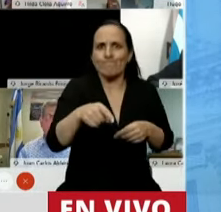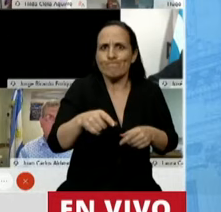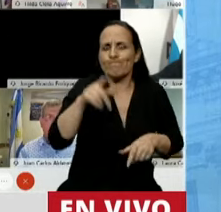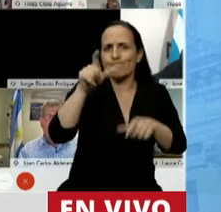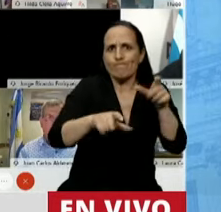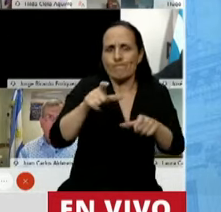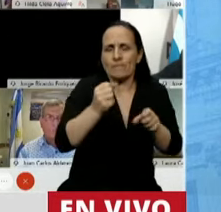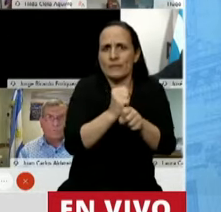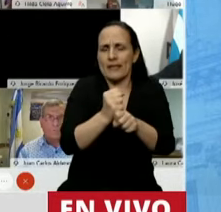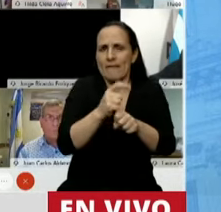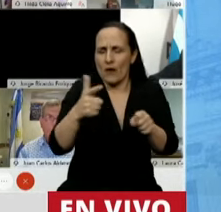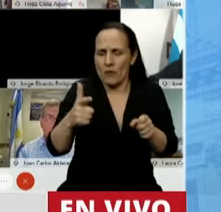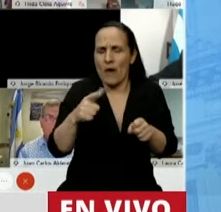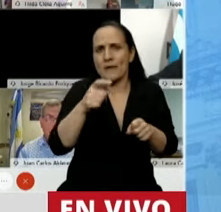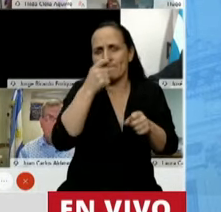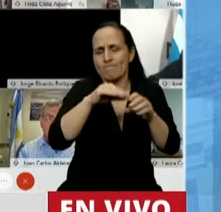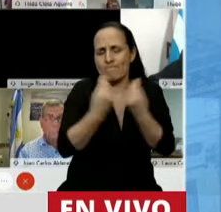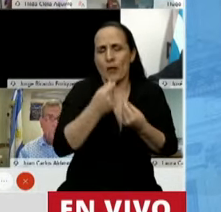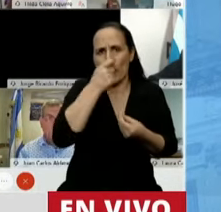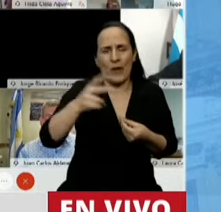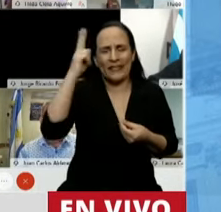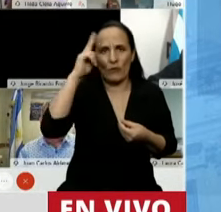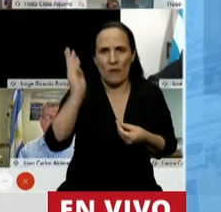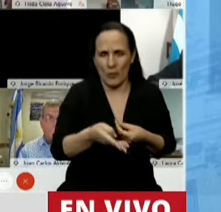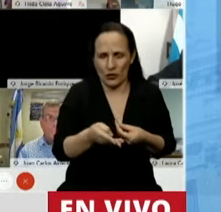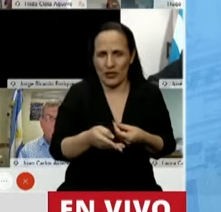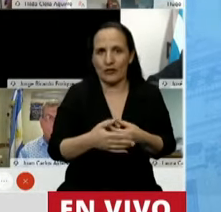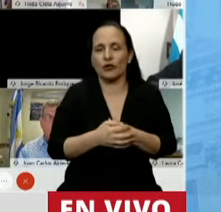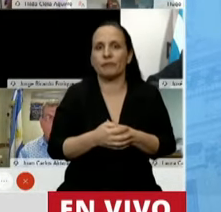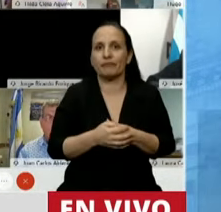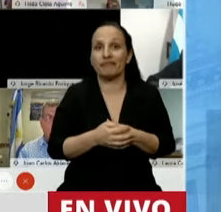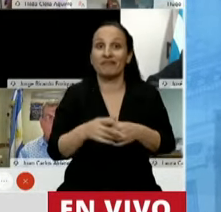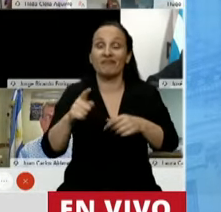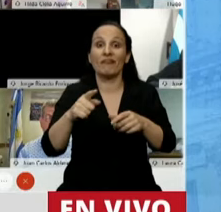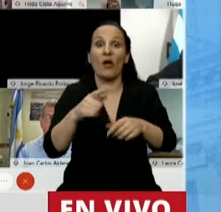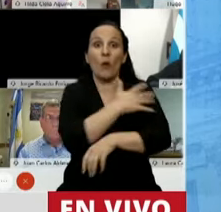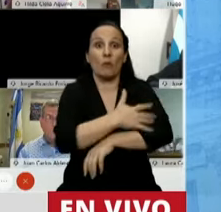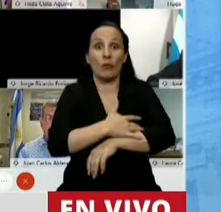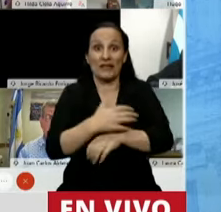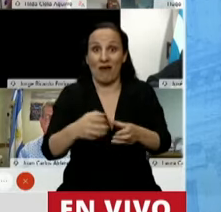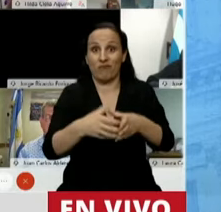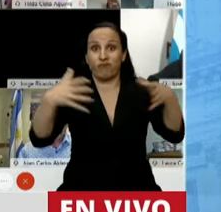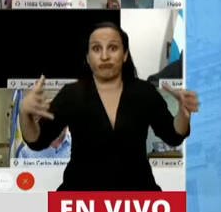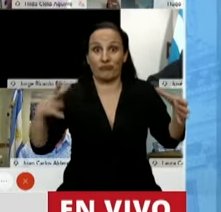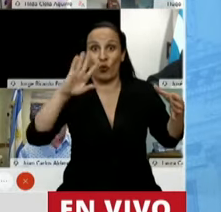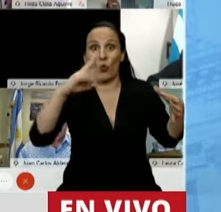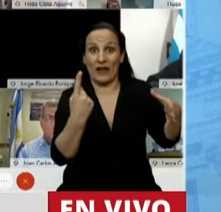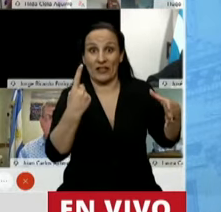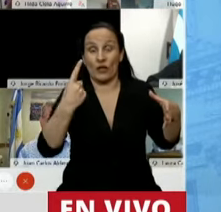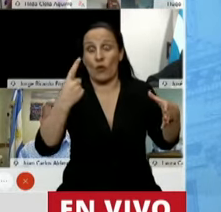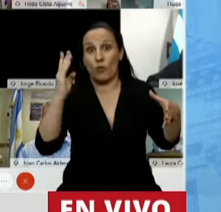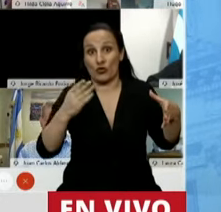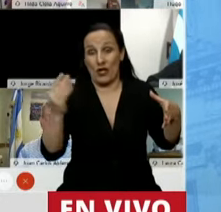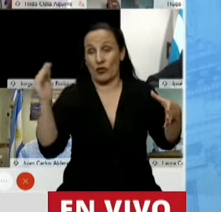participación laboral del 29%. Con una pobreza que aumentó al 41% y seguramente en el próximo semestre